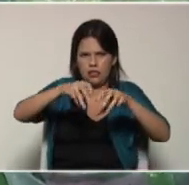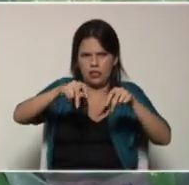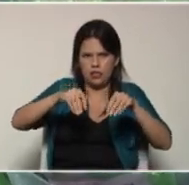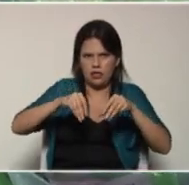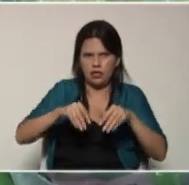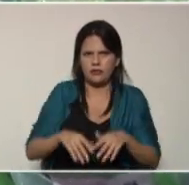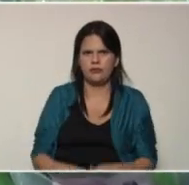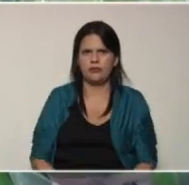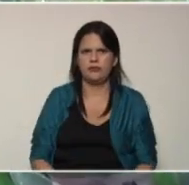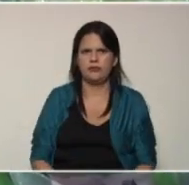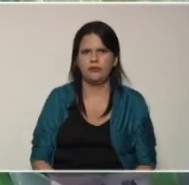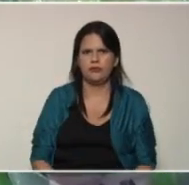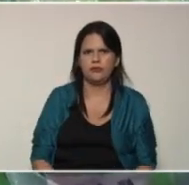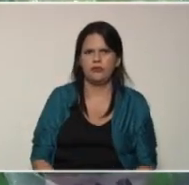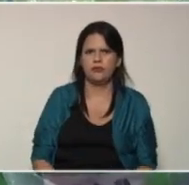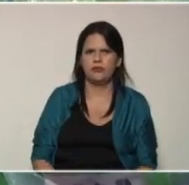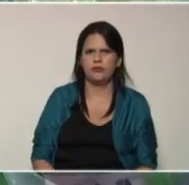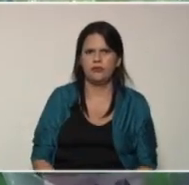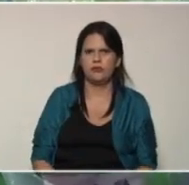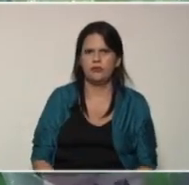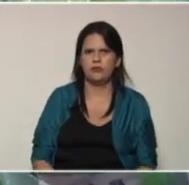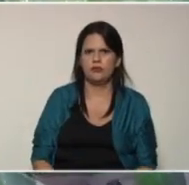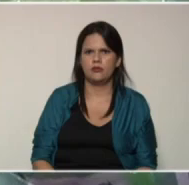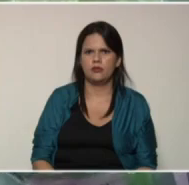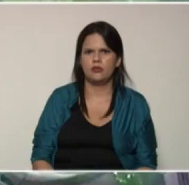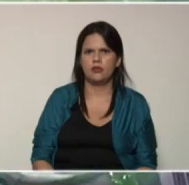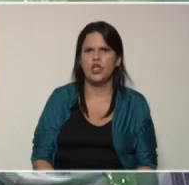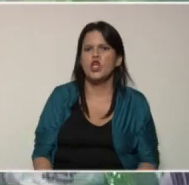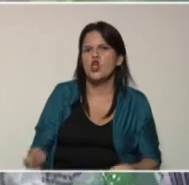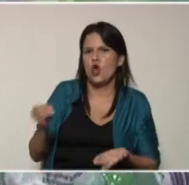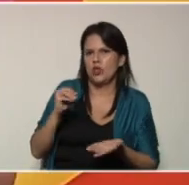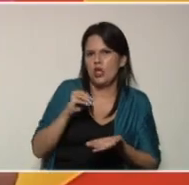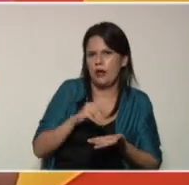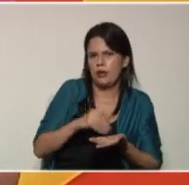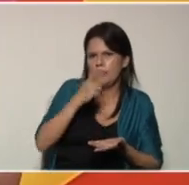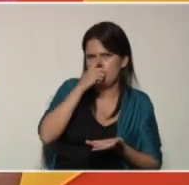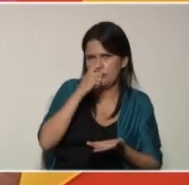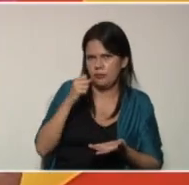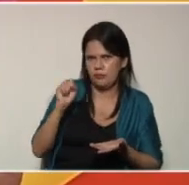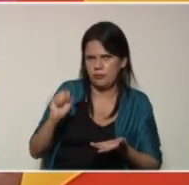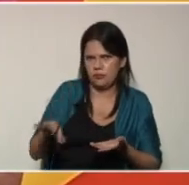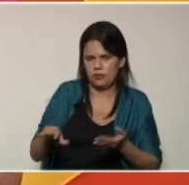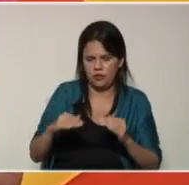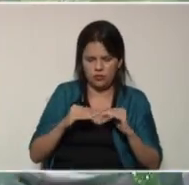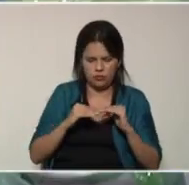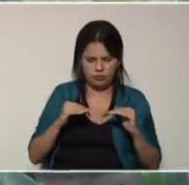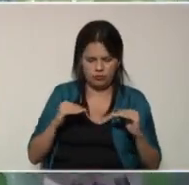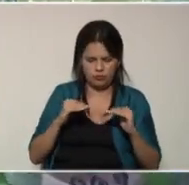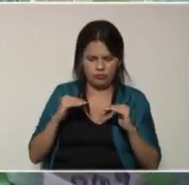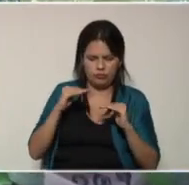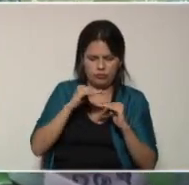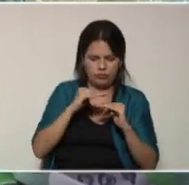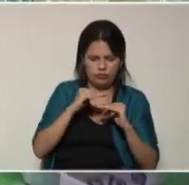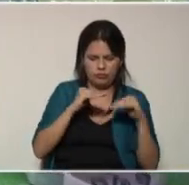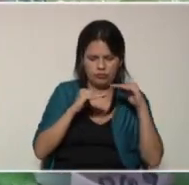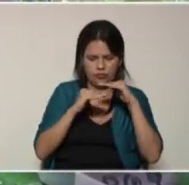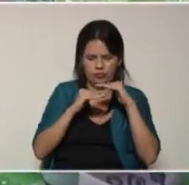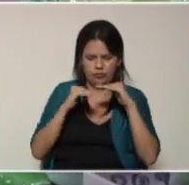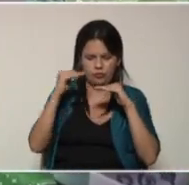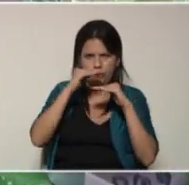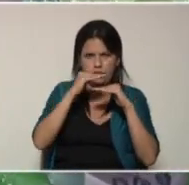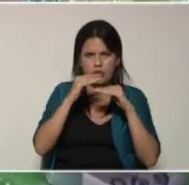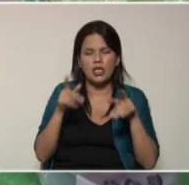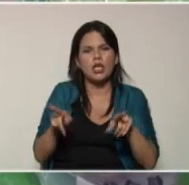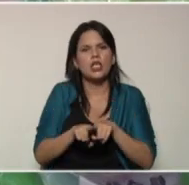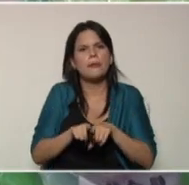ok y volvemos otra vez con otra capa de desechos o desperdicios y que también